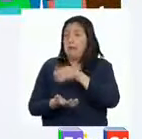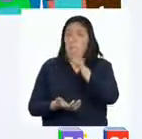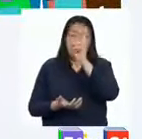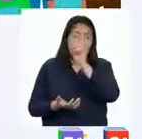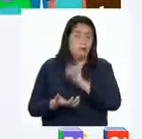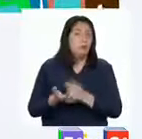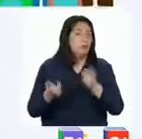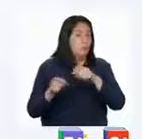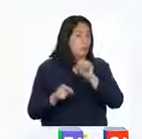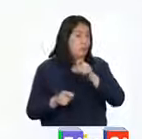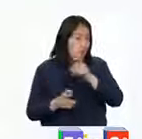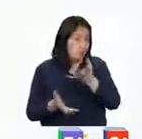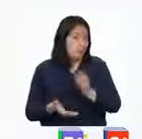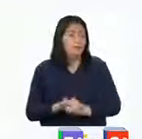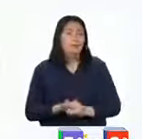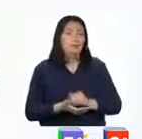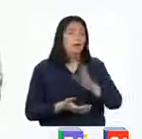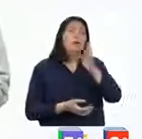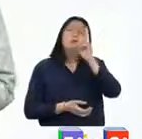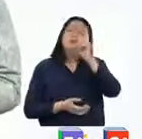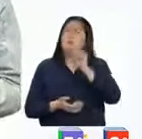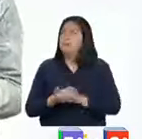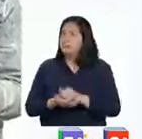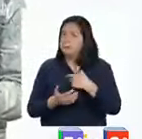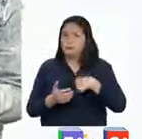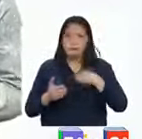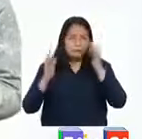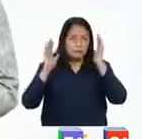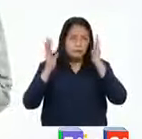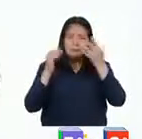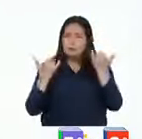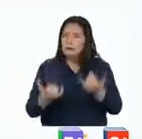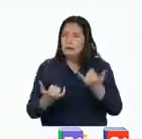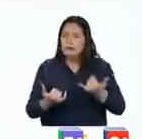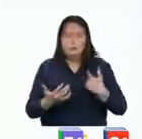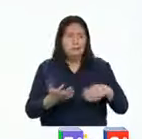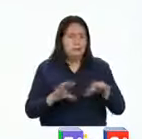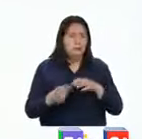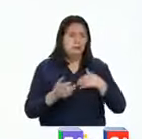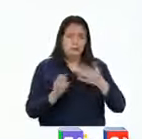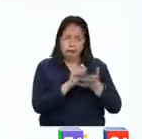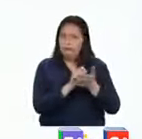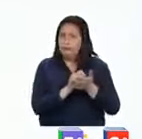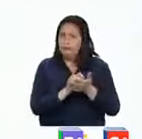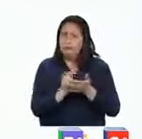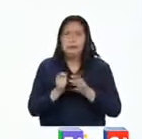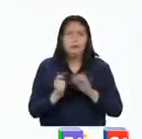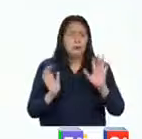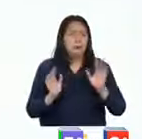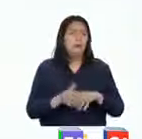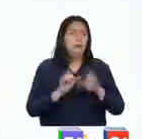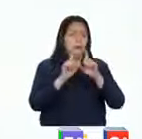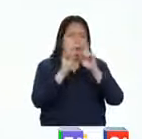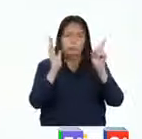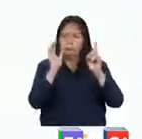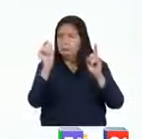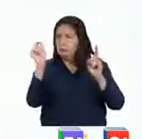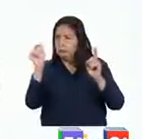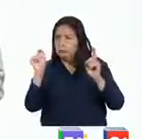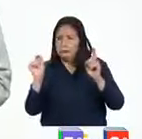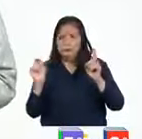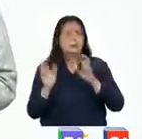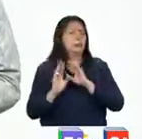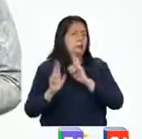profesores cuando lo requieran. Profesora, he estado atenta a la actividad del día de hoy y he tomado apuntes o sumillas para responder las